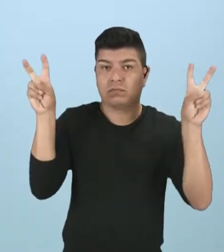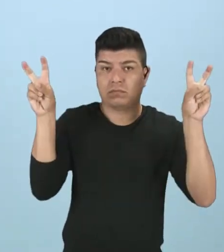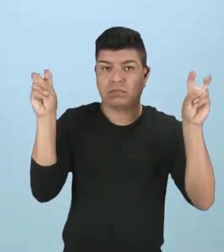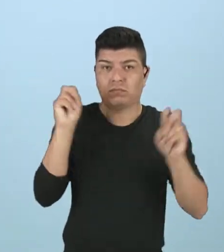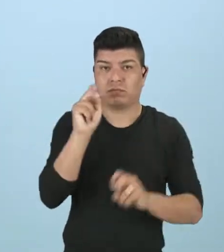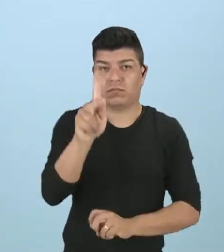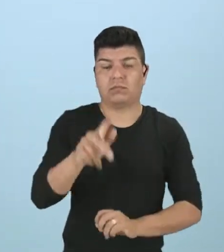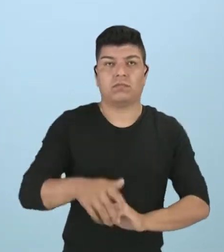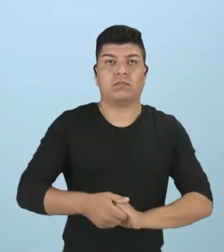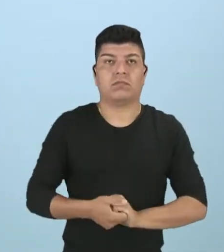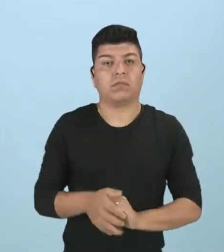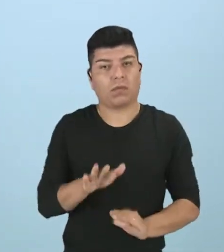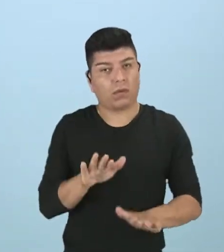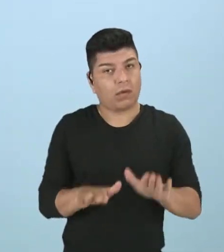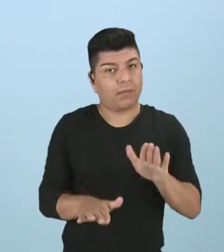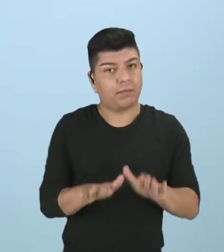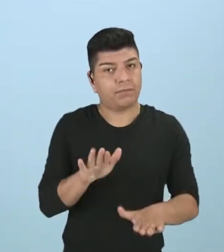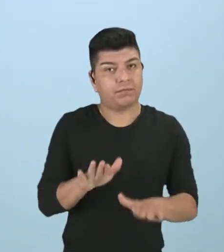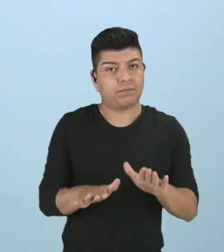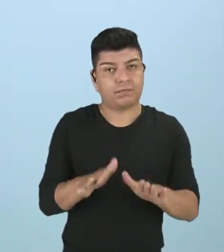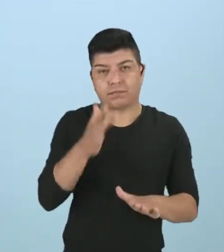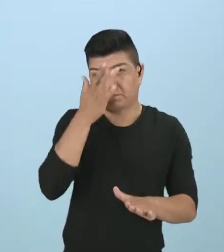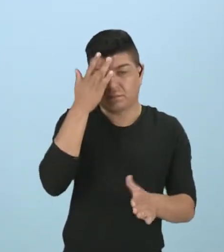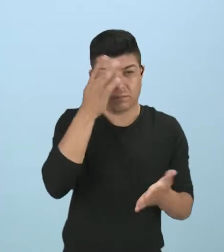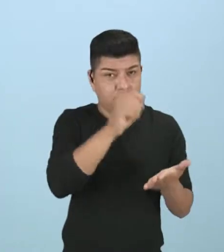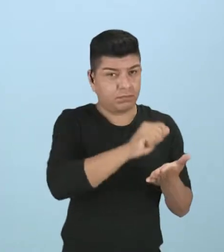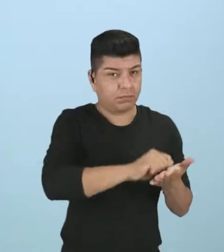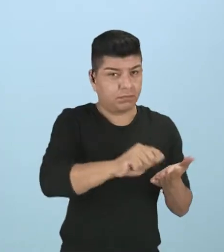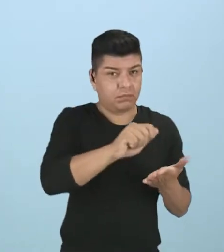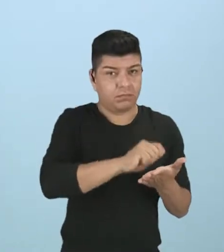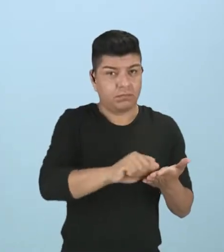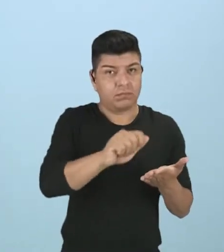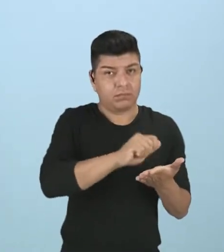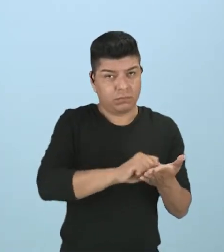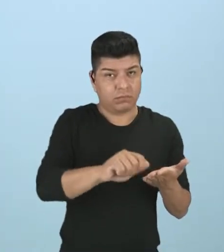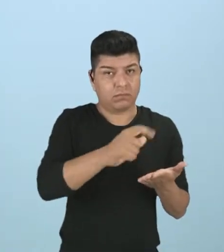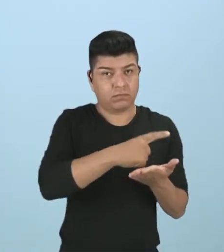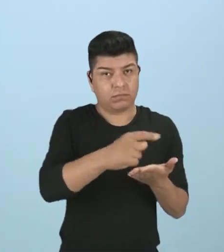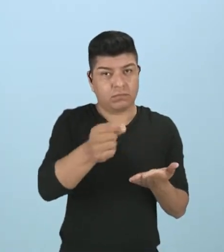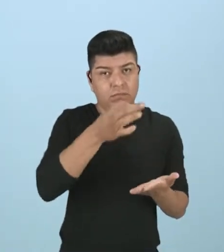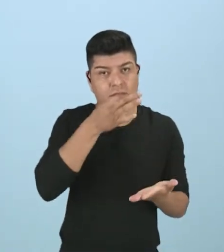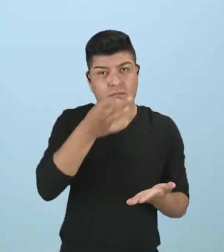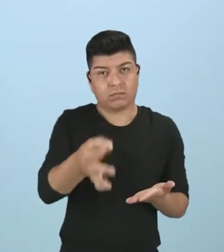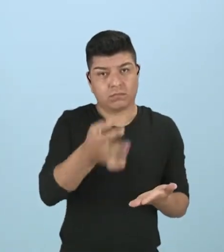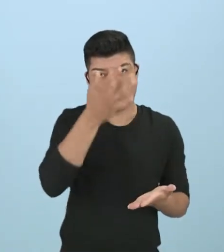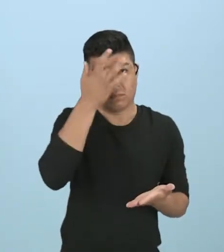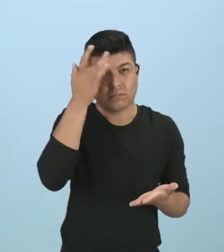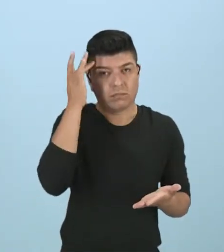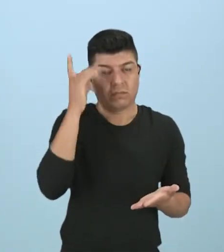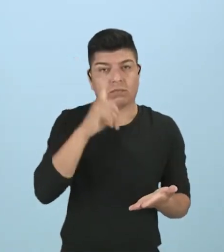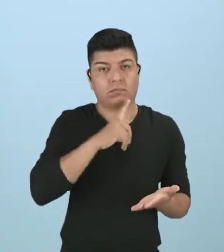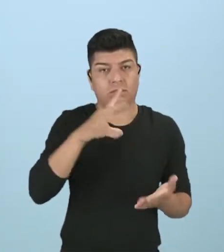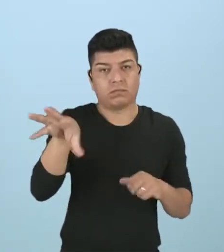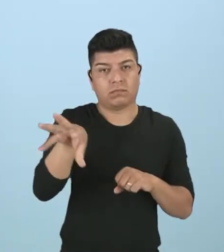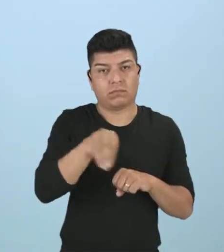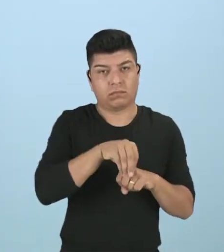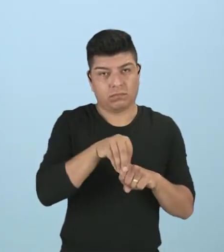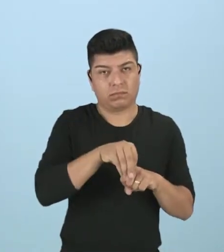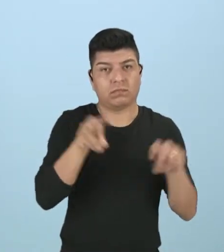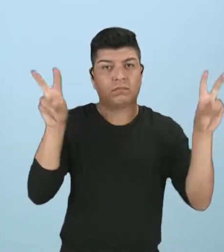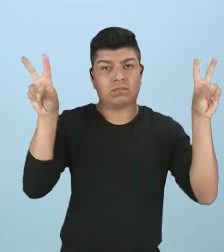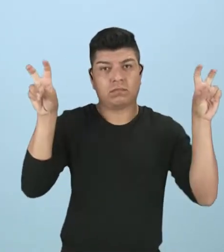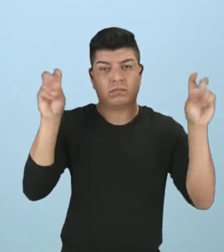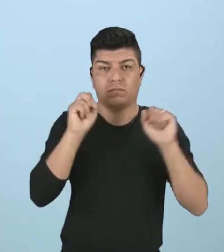Y, generalmente, quien elabora y quien hace el artículo de opinión es una persona que tiene conocimiento del